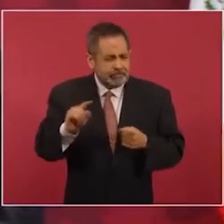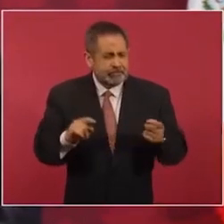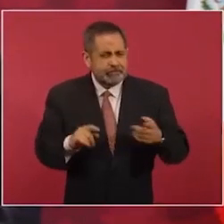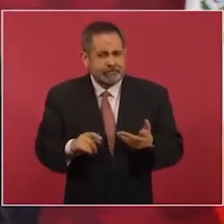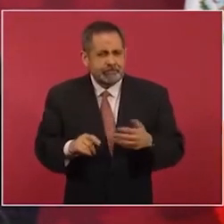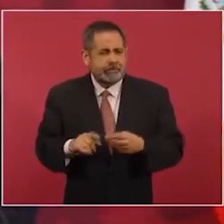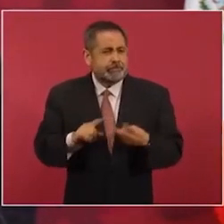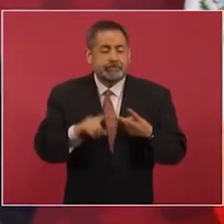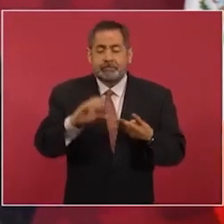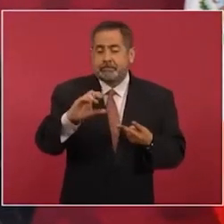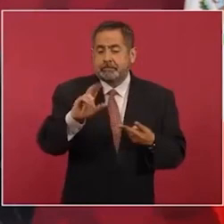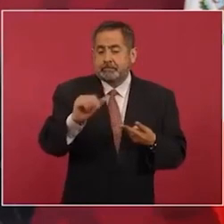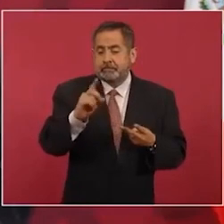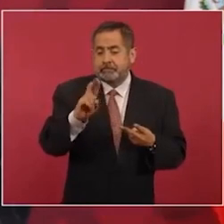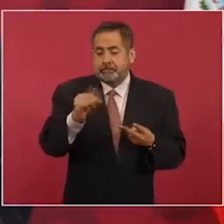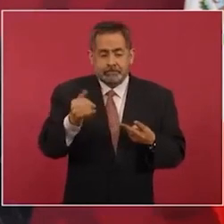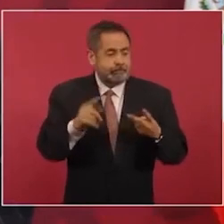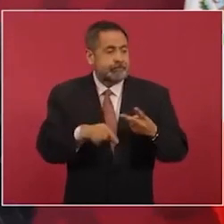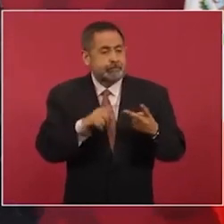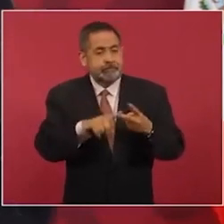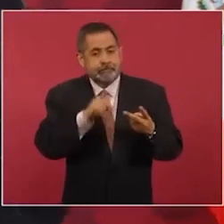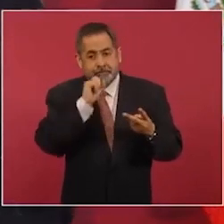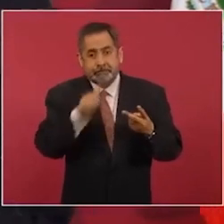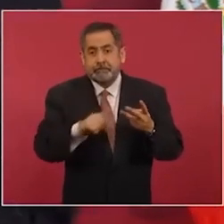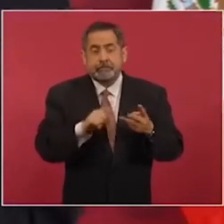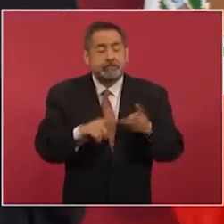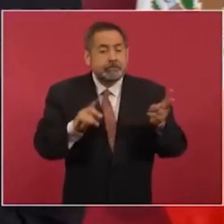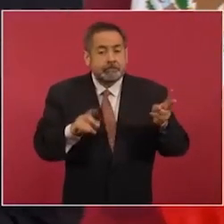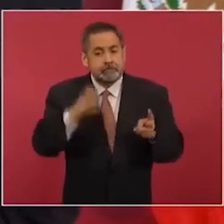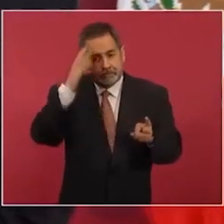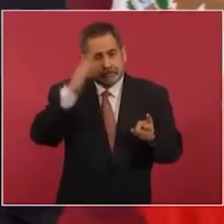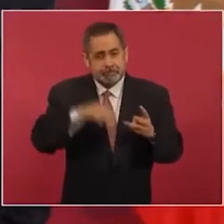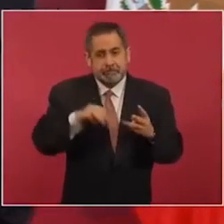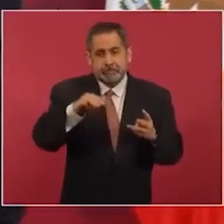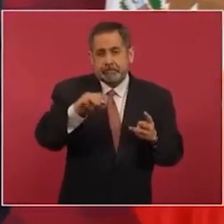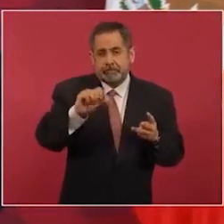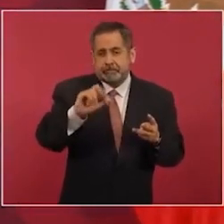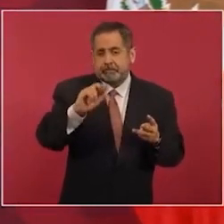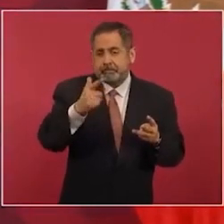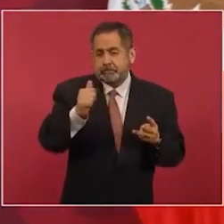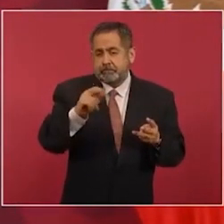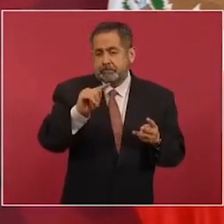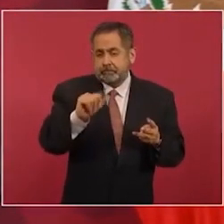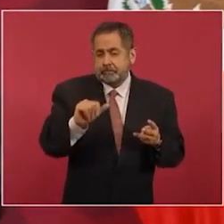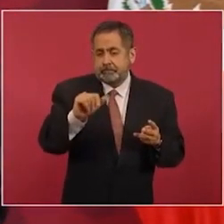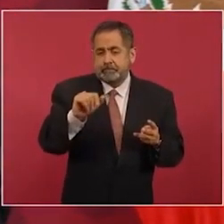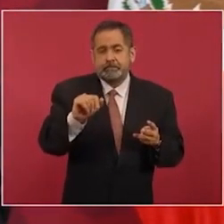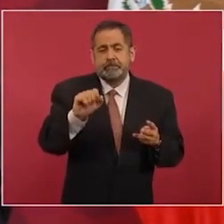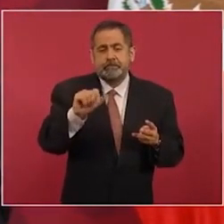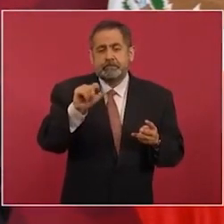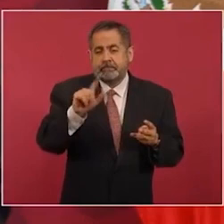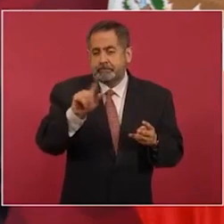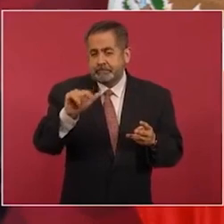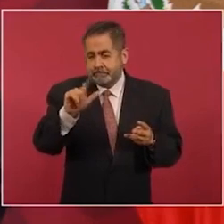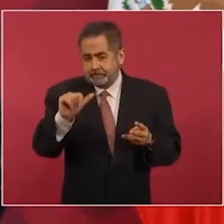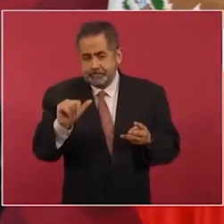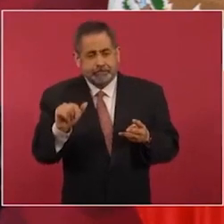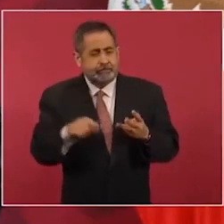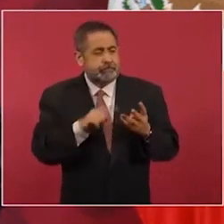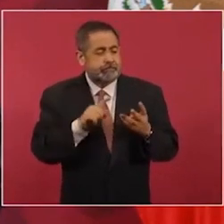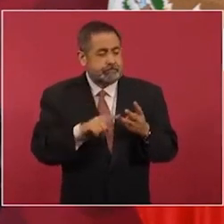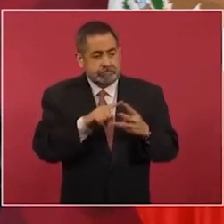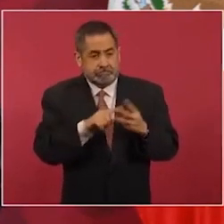Cuadri, pero también seguro la señora Margarita Zavala. Hay tres,